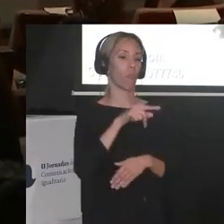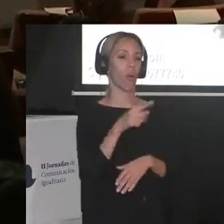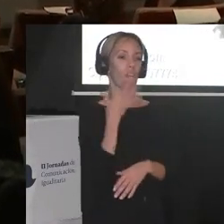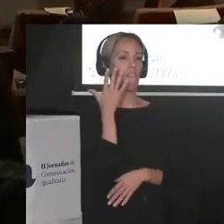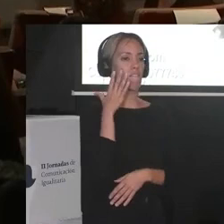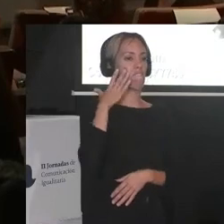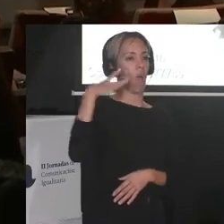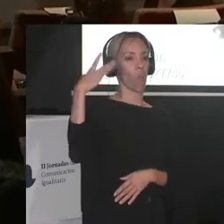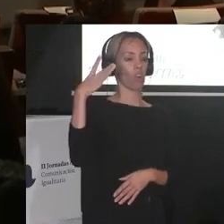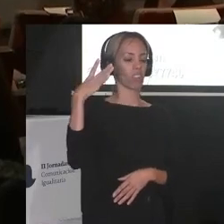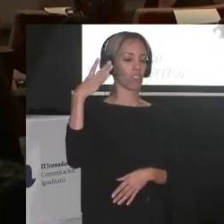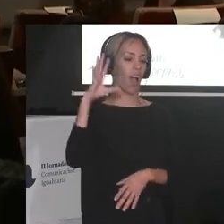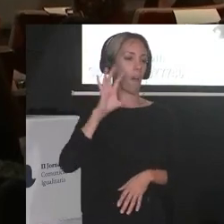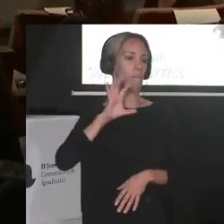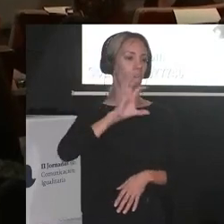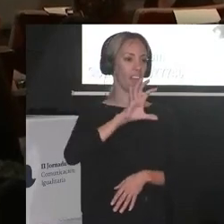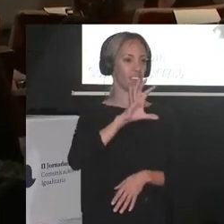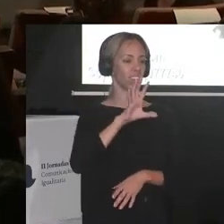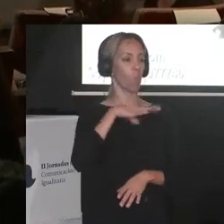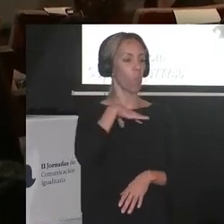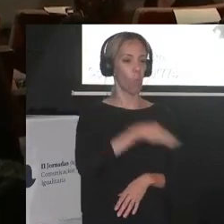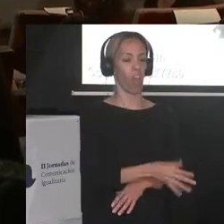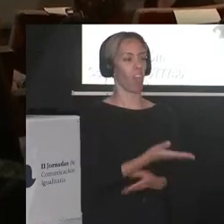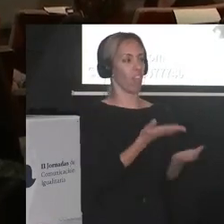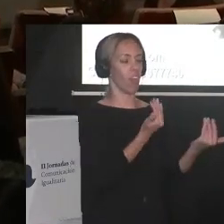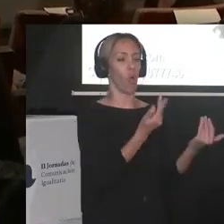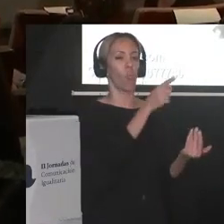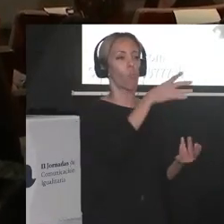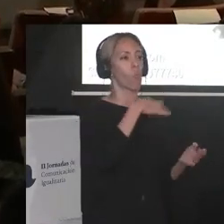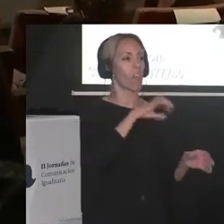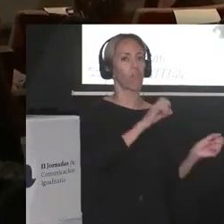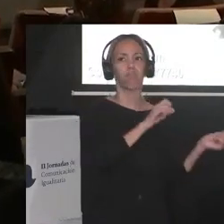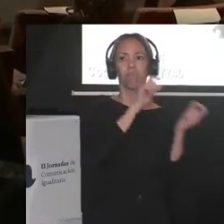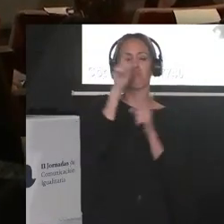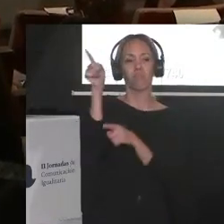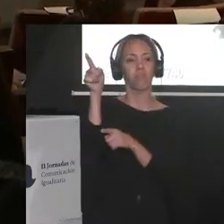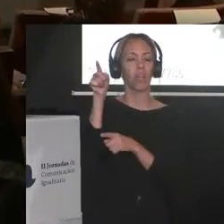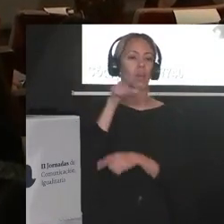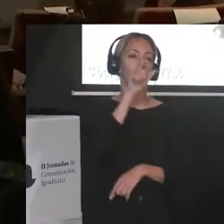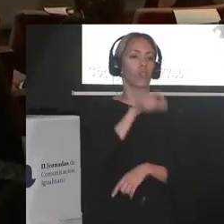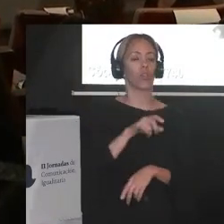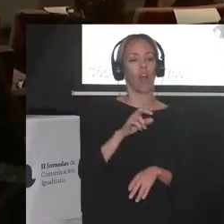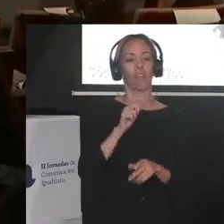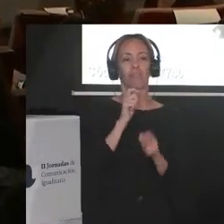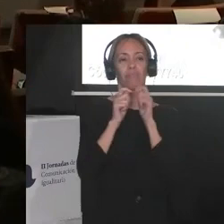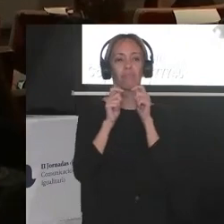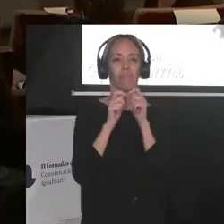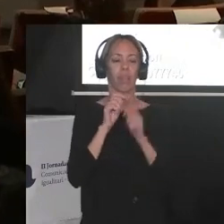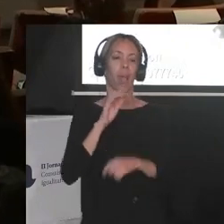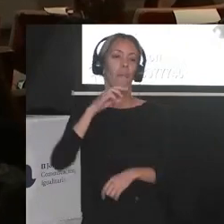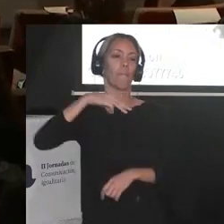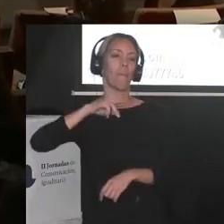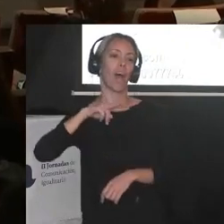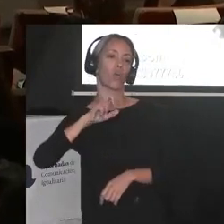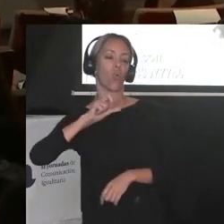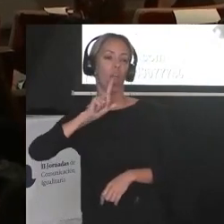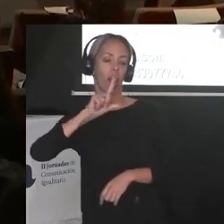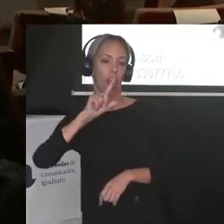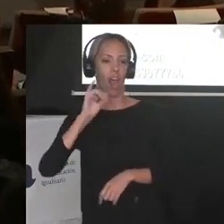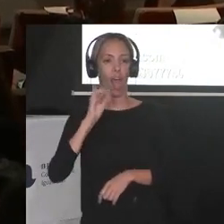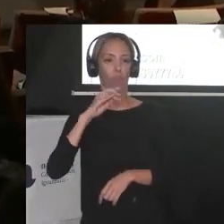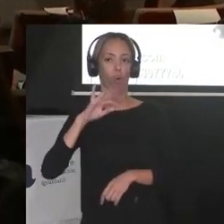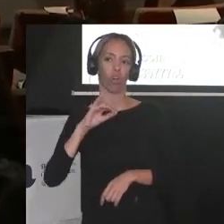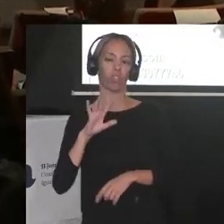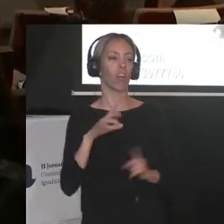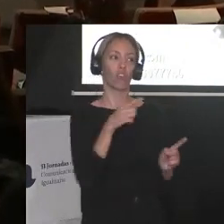como destacada del país o no que me podrían enviar en lugar de Manuel Javois a cubrir no sé qué no sé cuánto lo harías mejor o sea